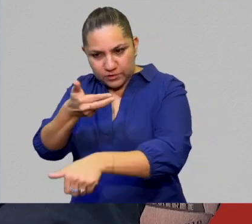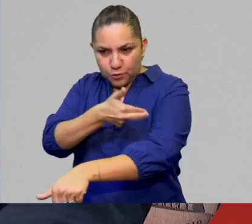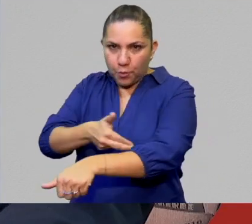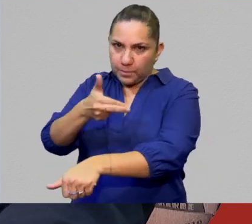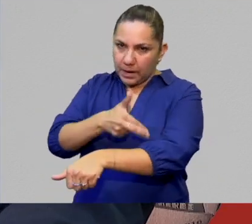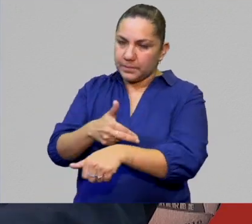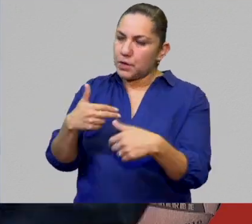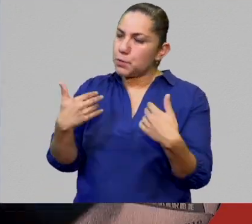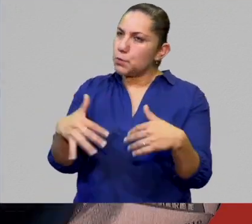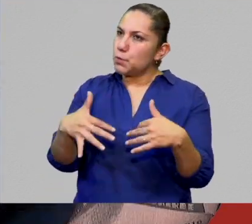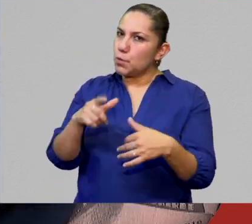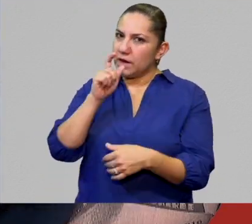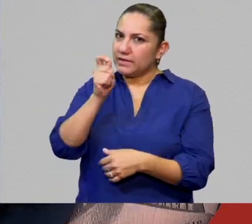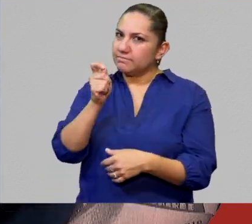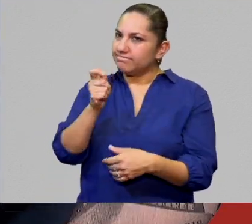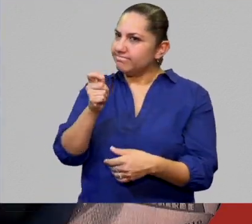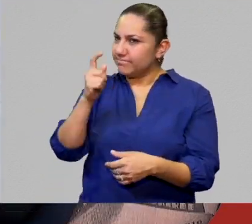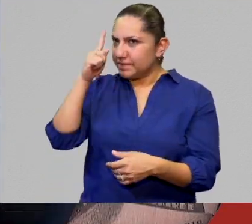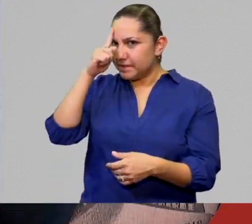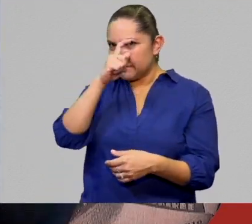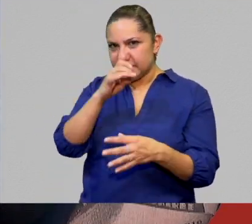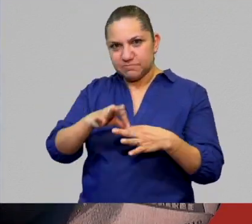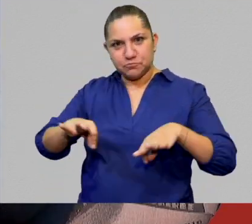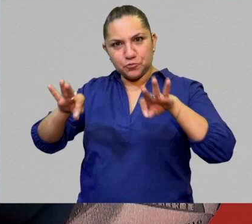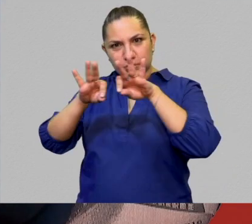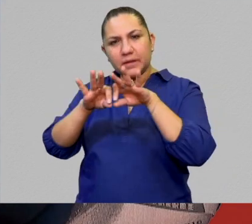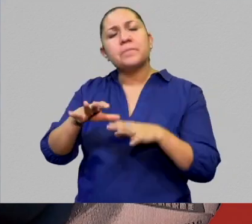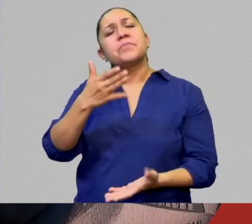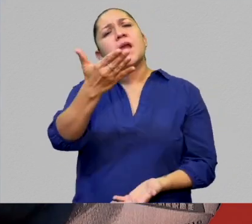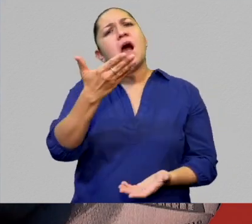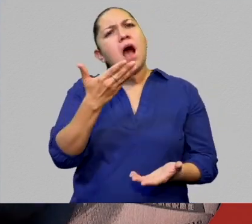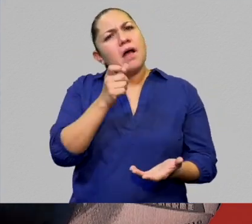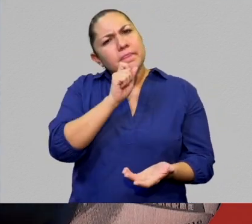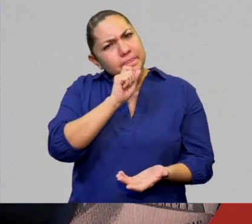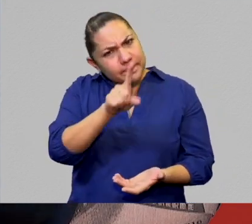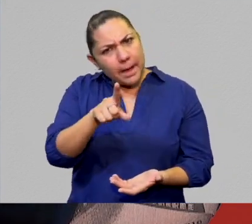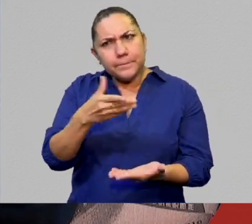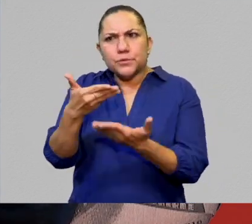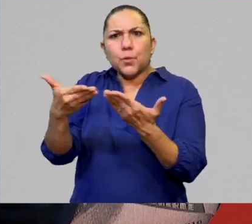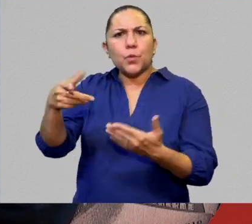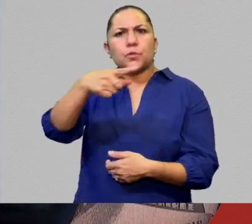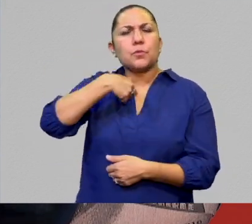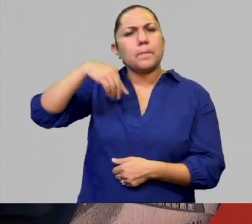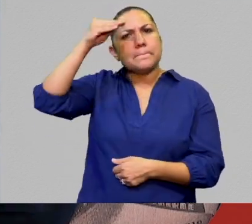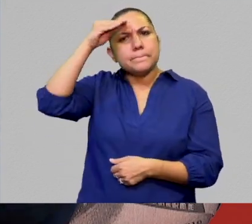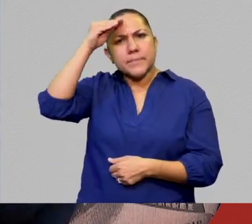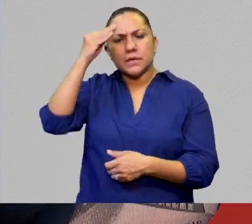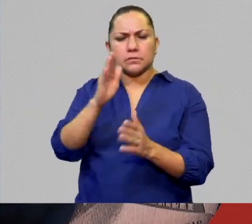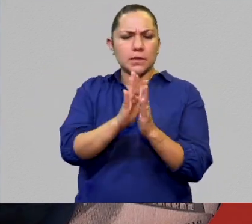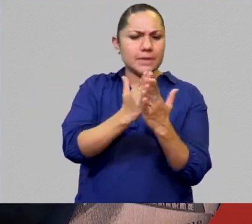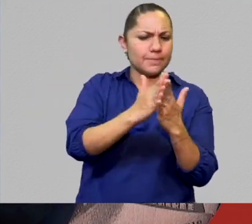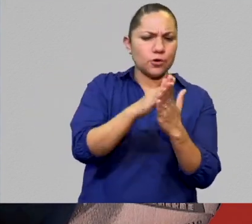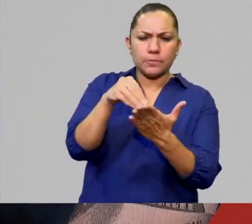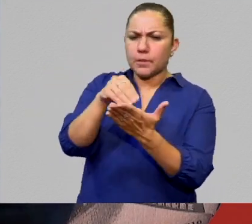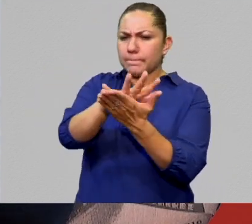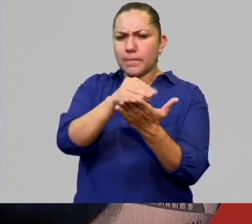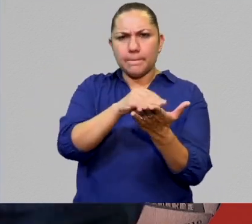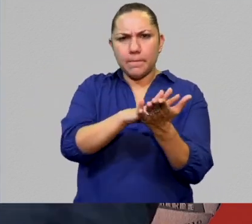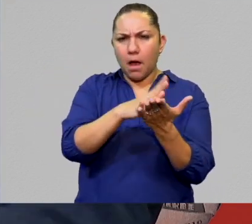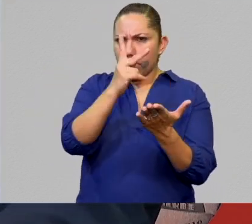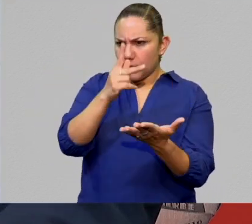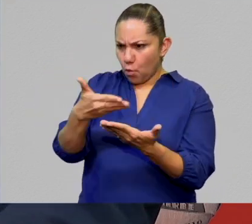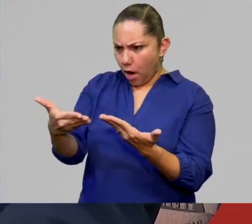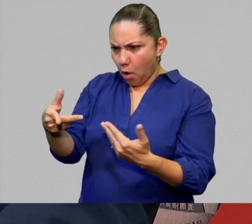en más allá del soporte impreso en papel, pensemos ya también en el ciberespacio, sellos editoriales como